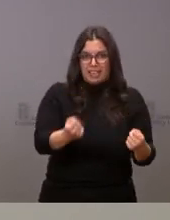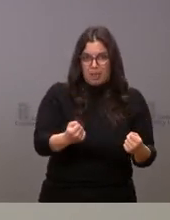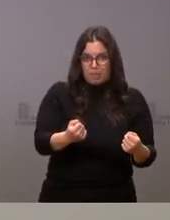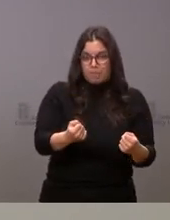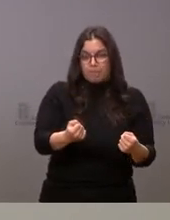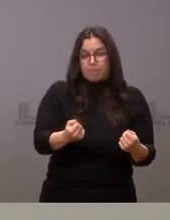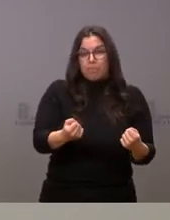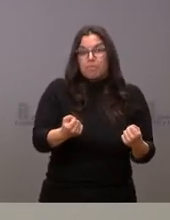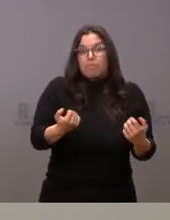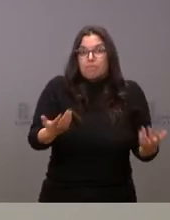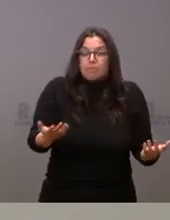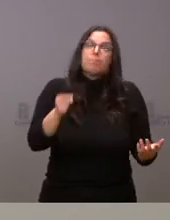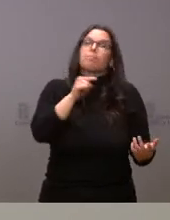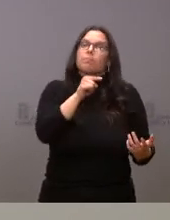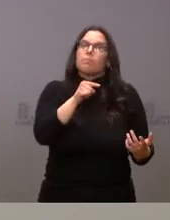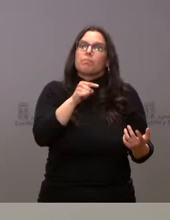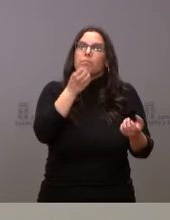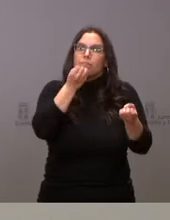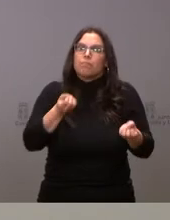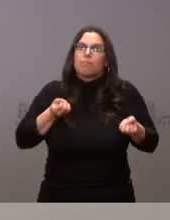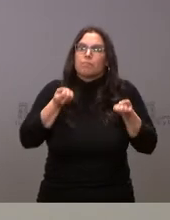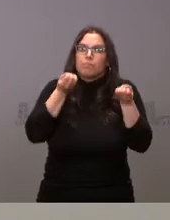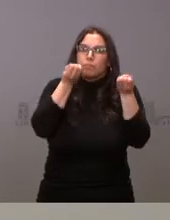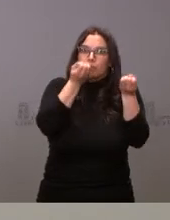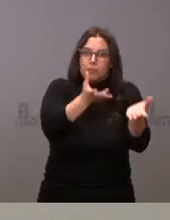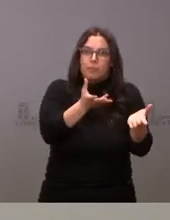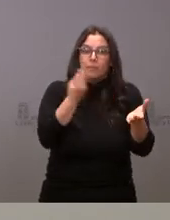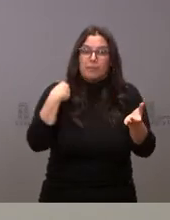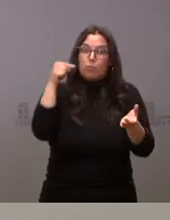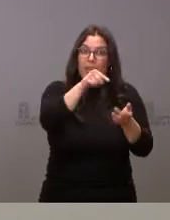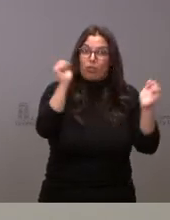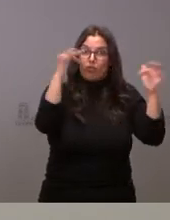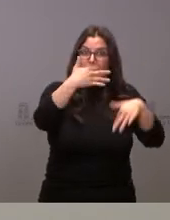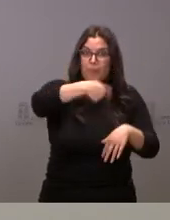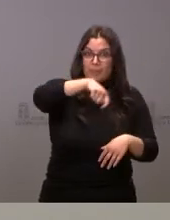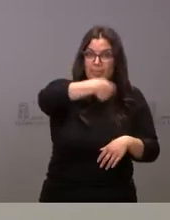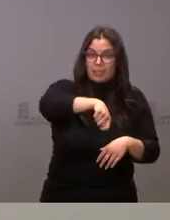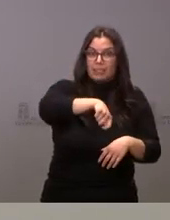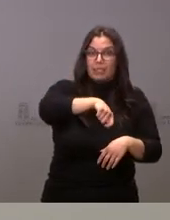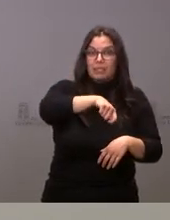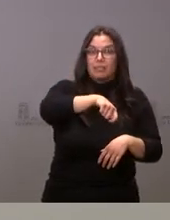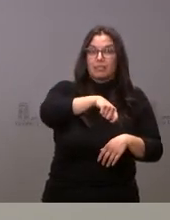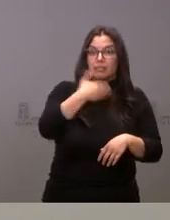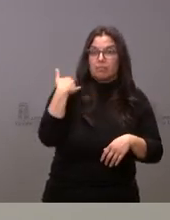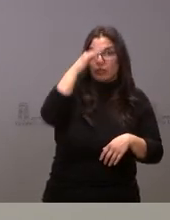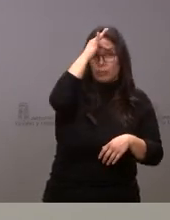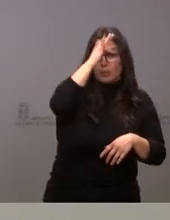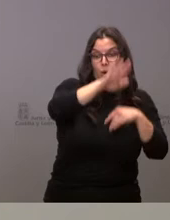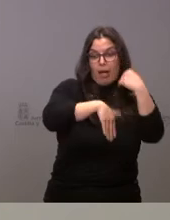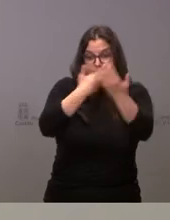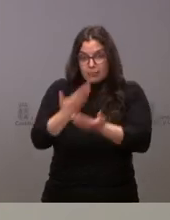y aquello fue objeto de una declaración en la propia conferencia de presidentes sin que hasta el día de hoy hemos tenido